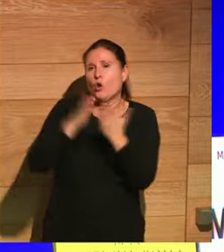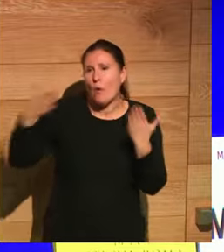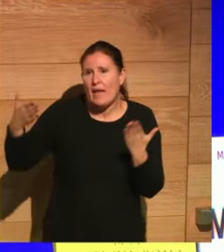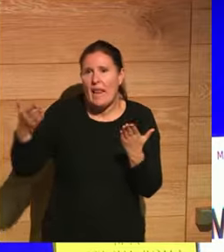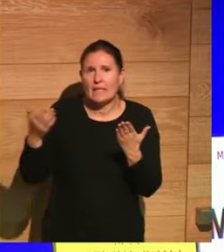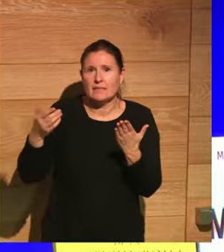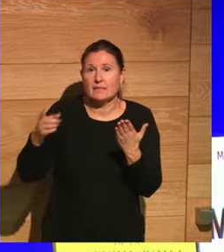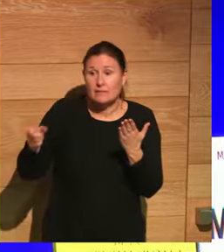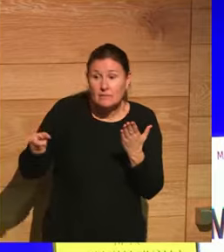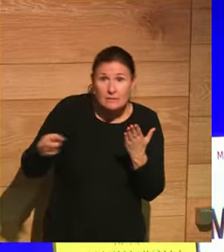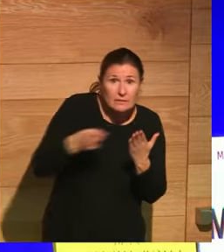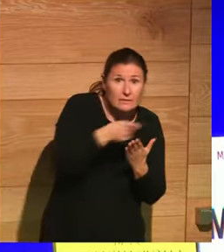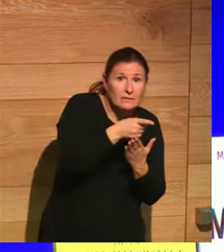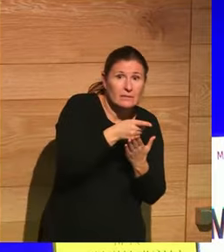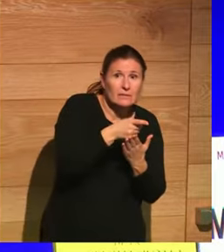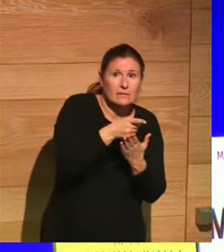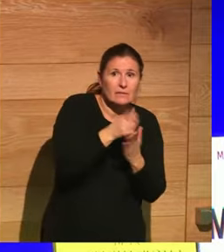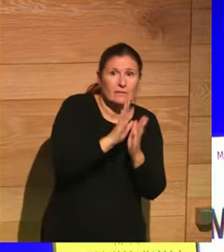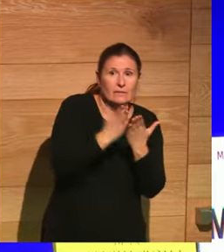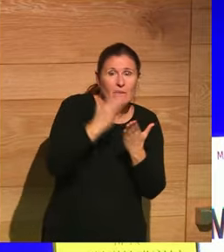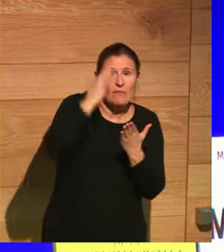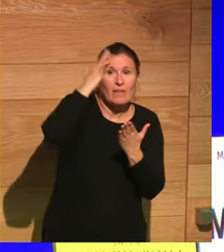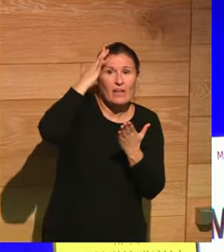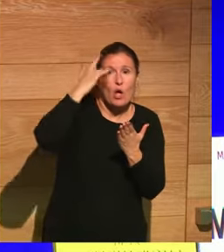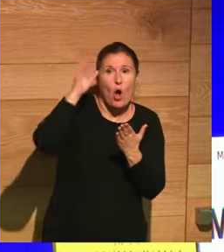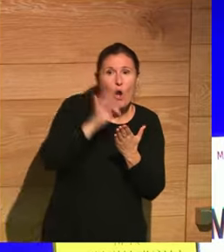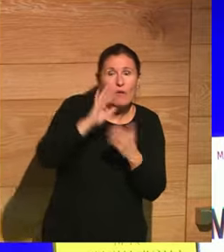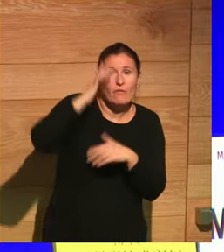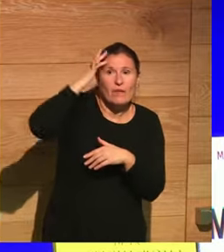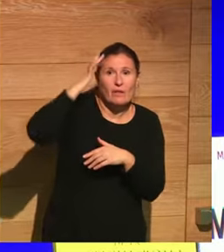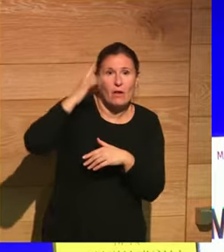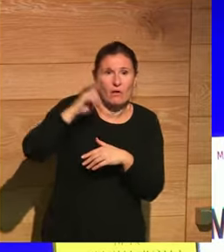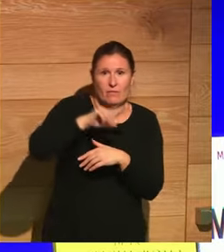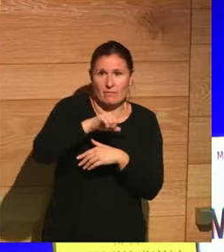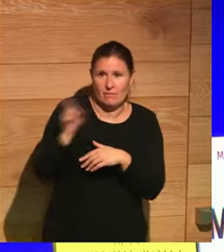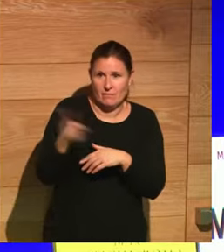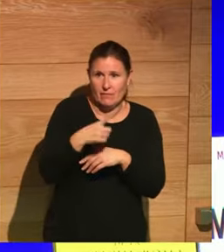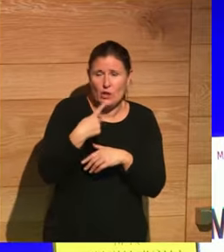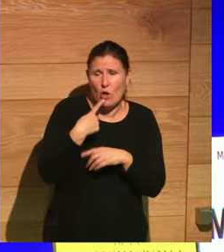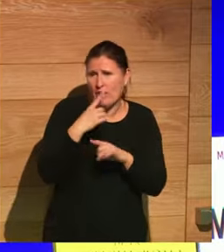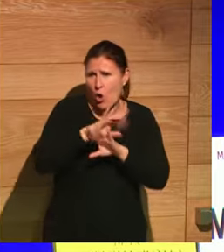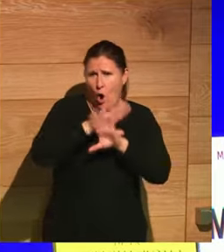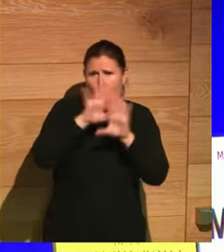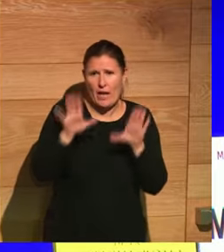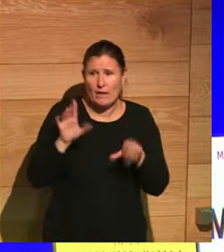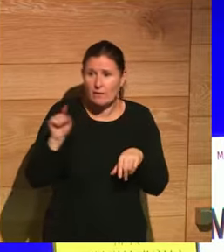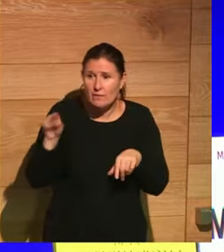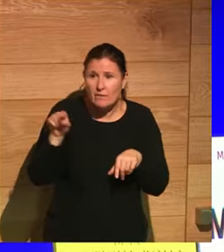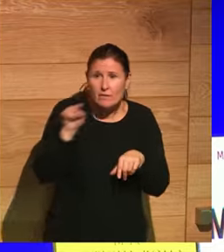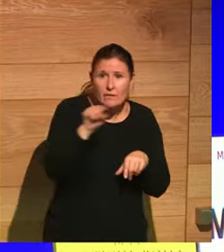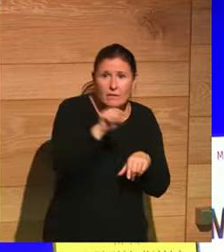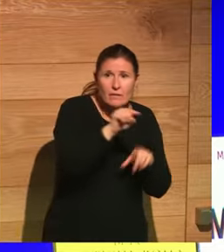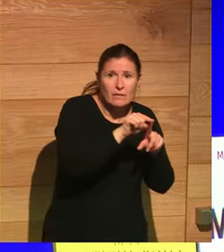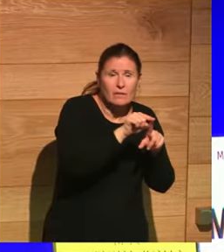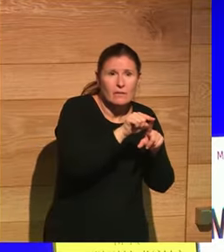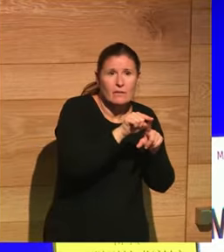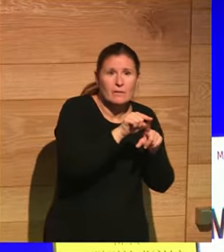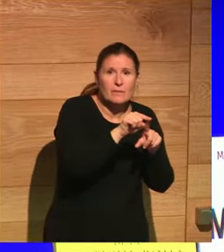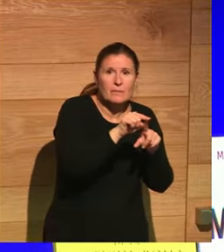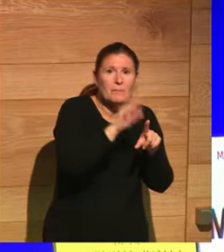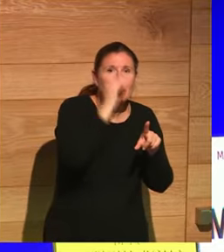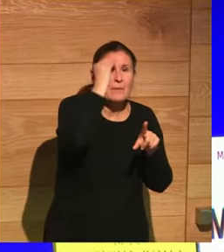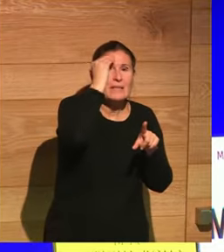todo eso son obras de ficción y en ningún caso y lo digo muy claro en ningún caso tenemos que